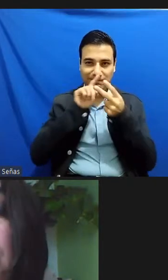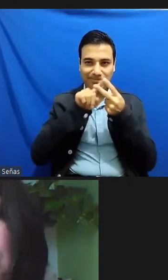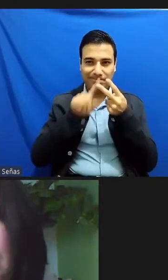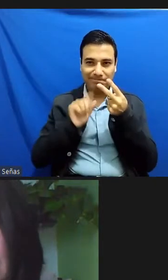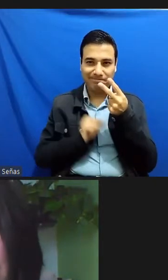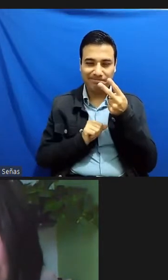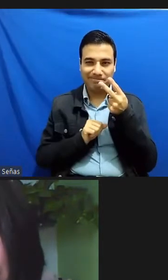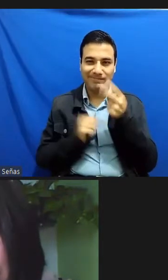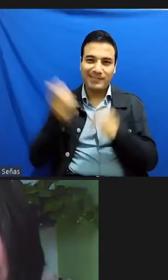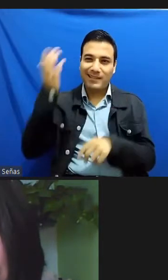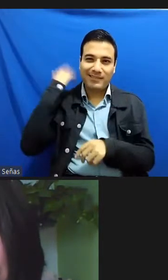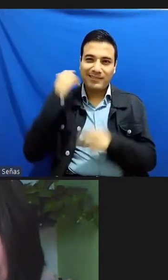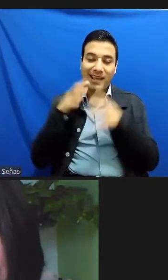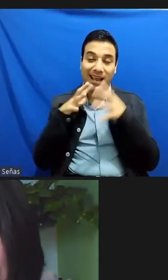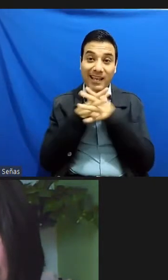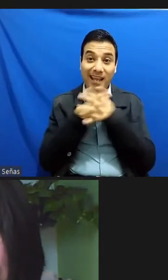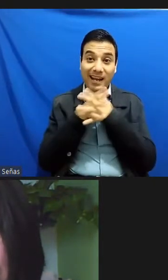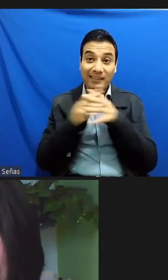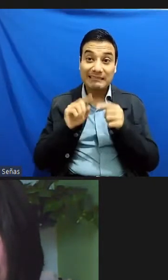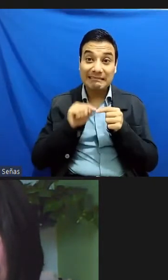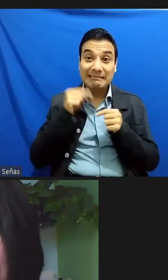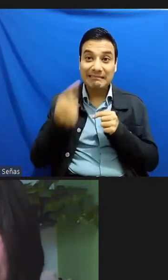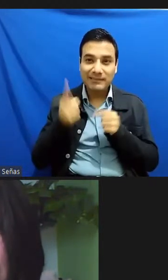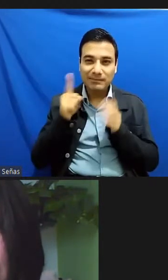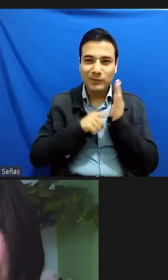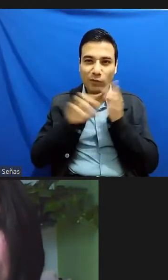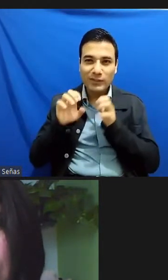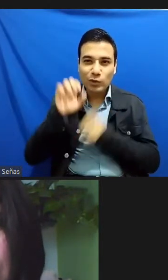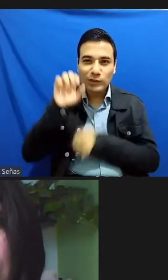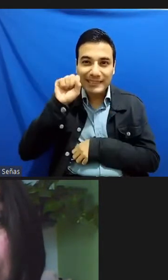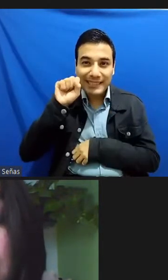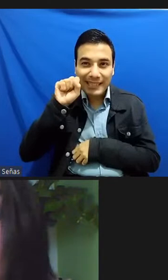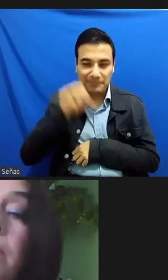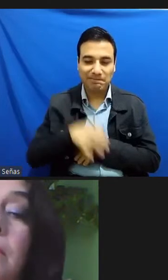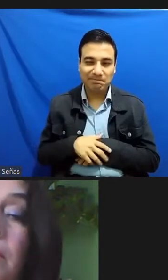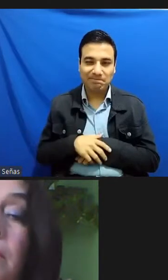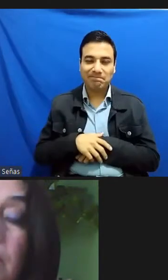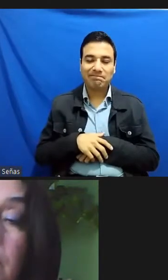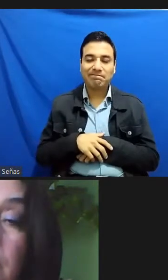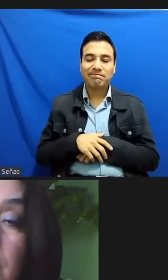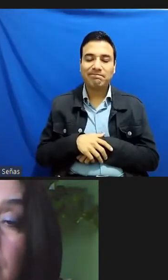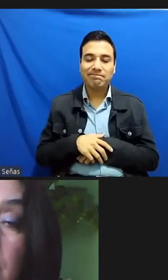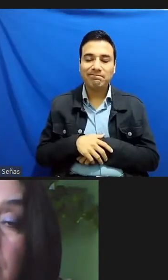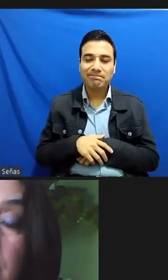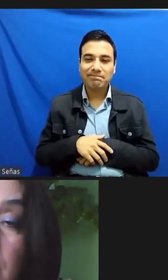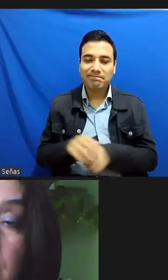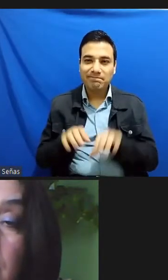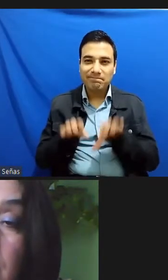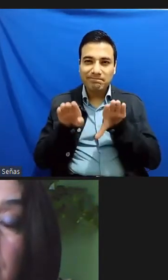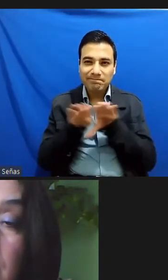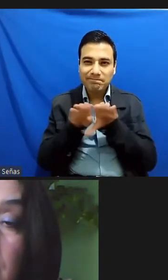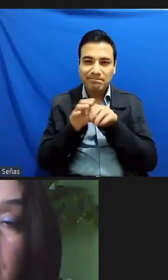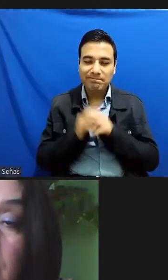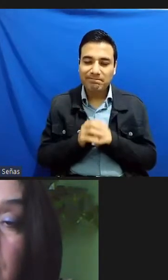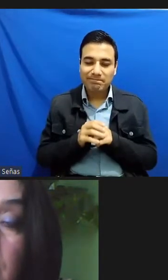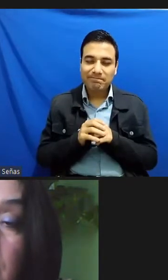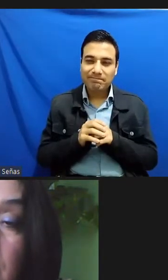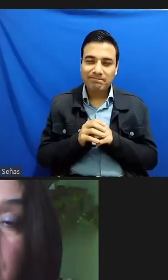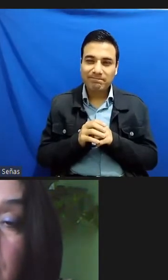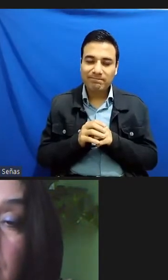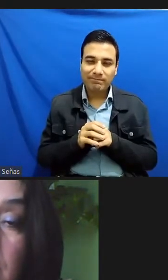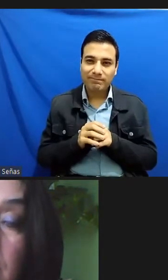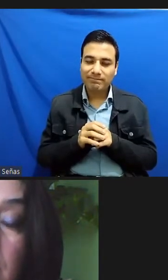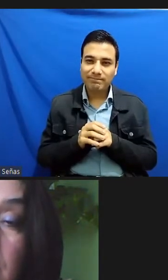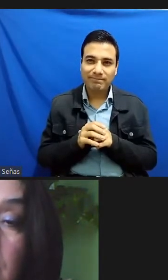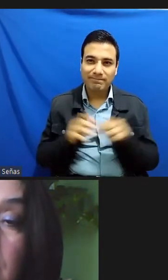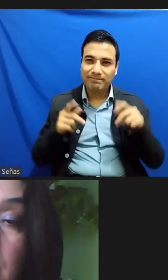tiempos de posguerra yo nací en la generación de los años 60 donde había una eclosión y una necesidad espantosa de